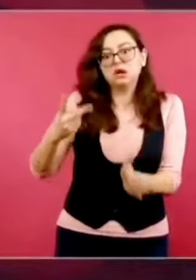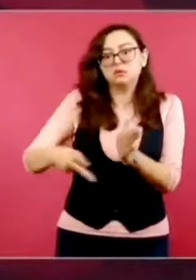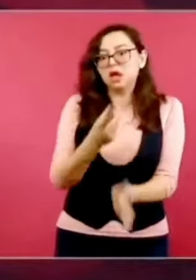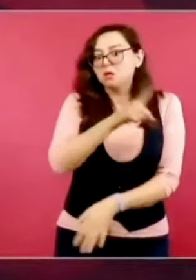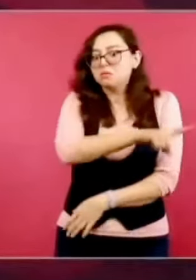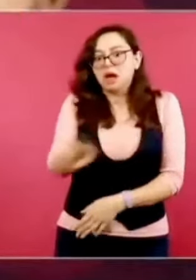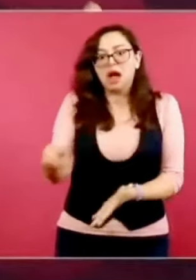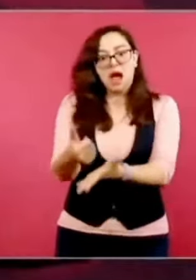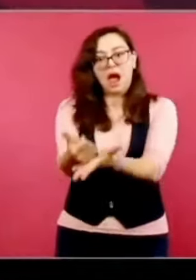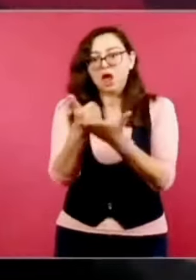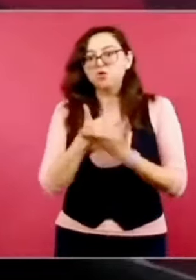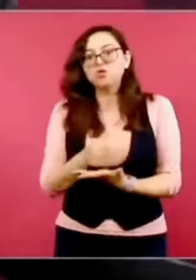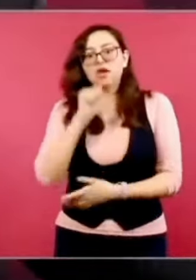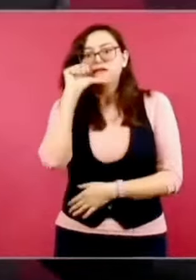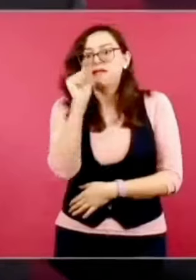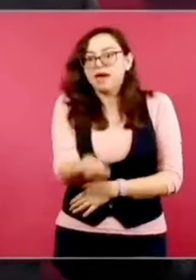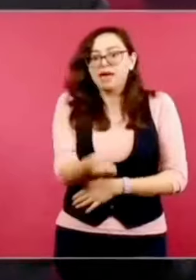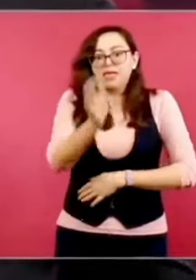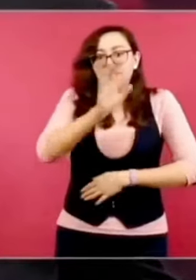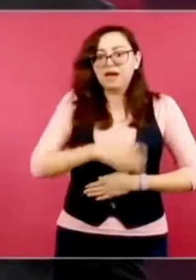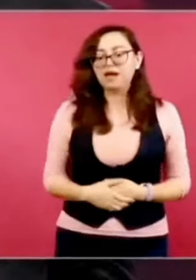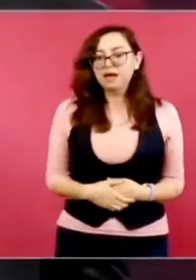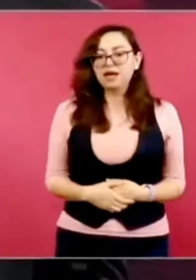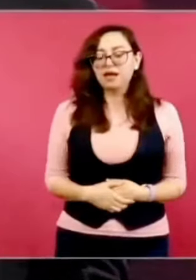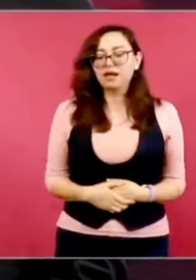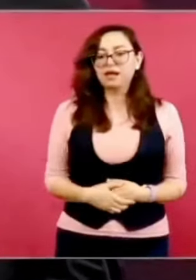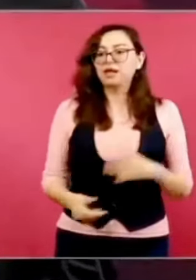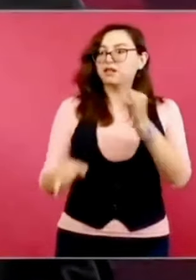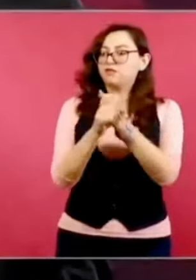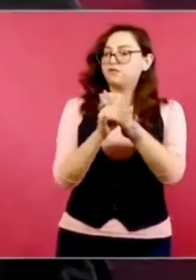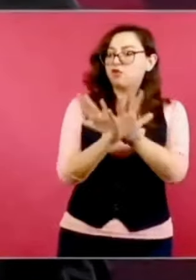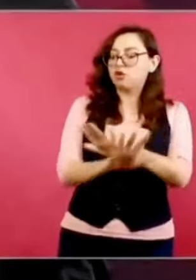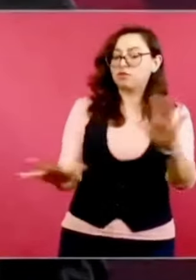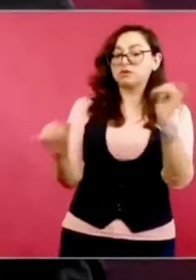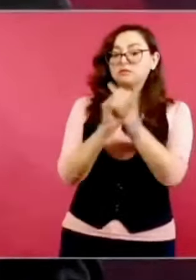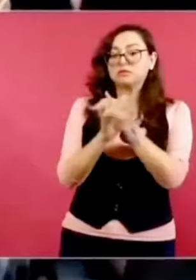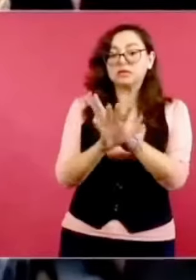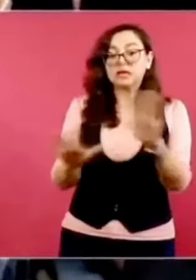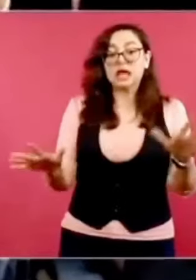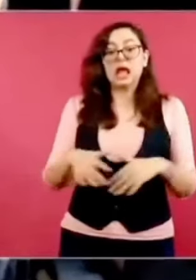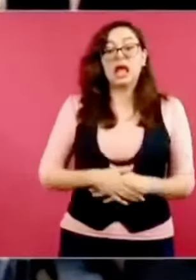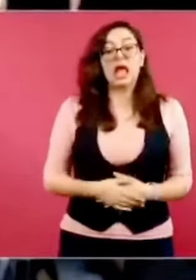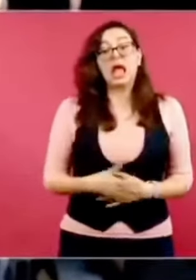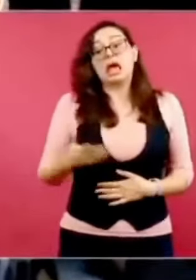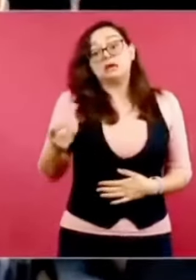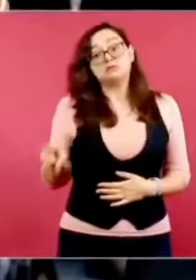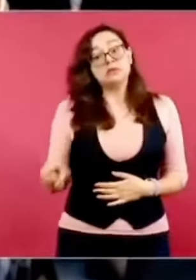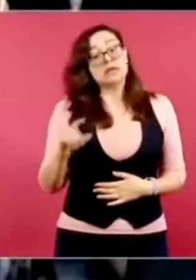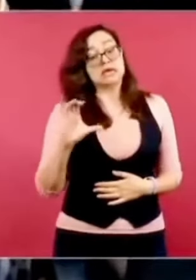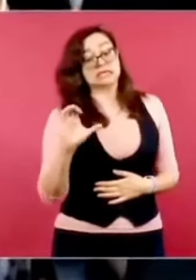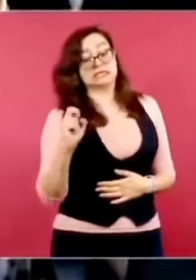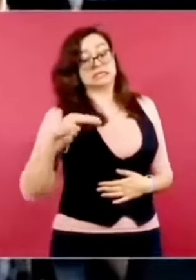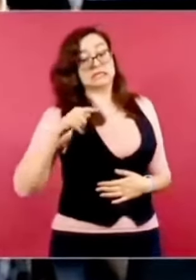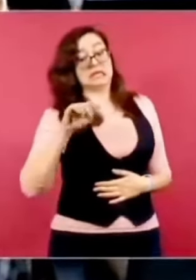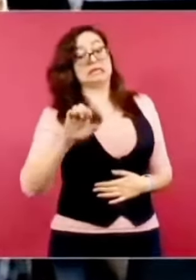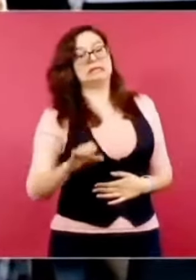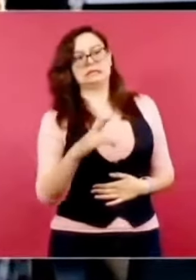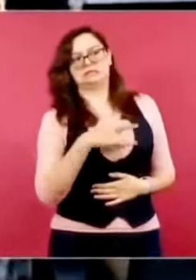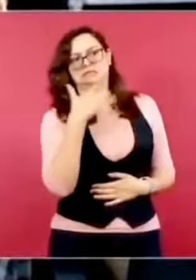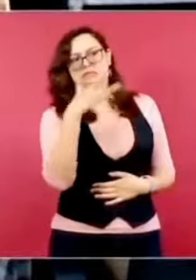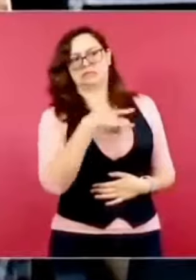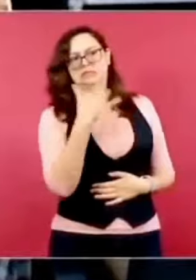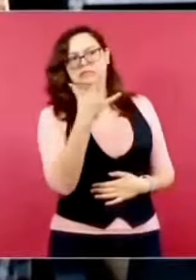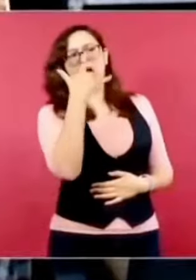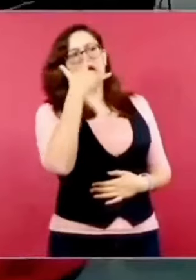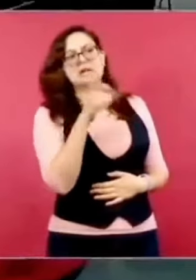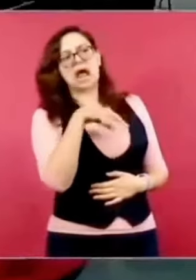a informar de que ya no es lo mismo. Digo, cuestionan incluso la relación con el CENTE e incluso la candidatura que se le dio al líder